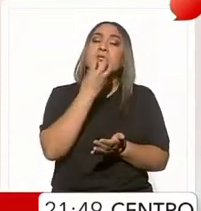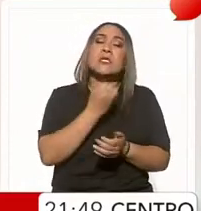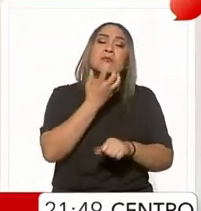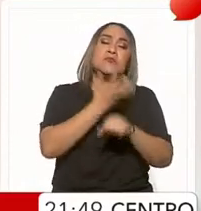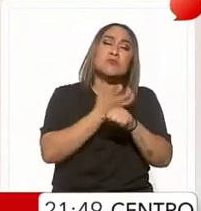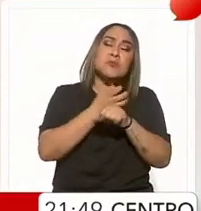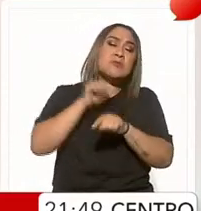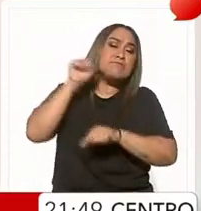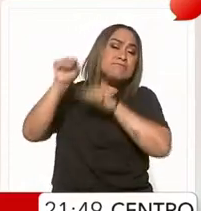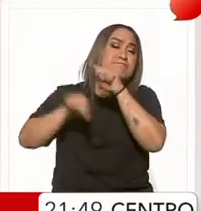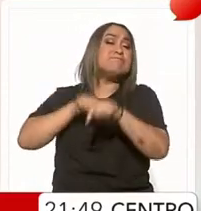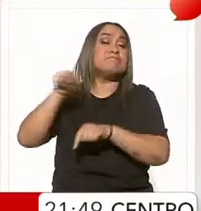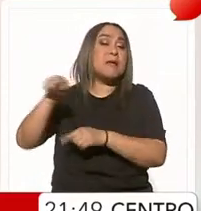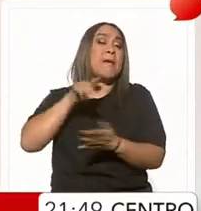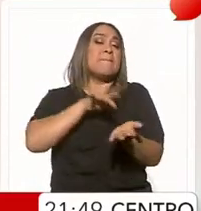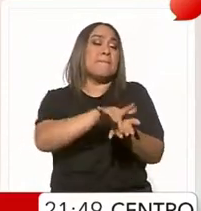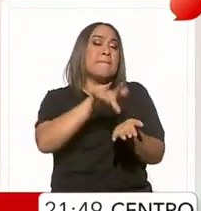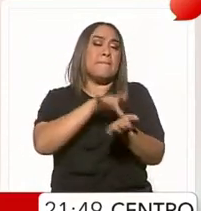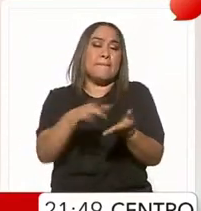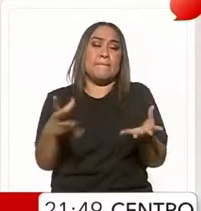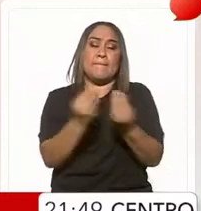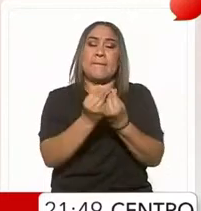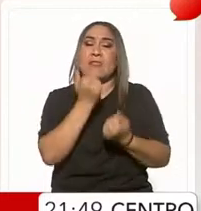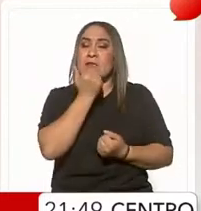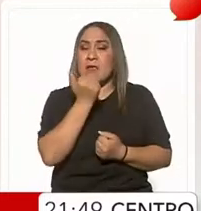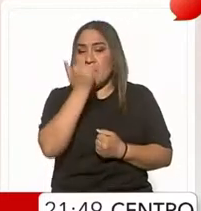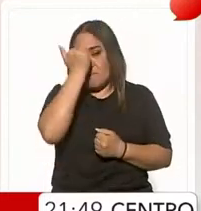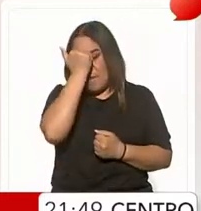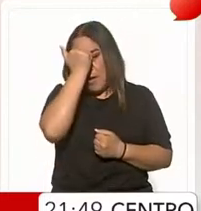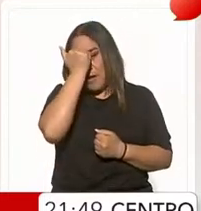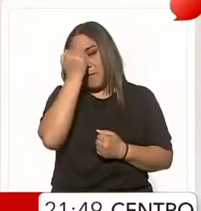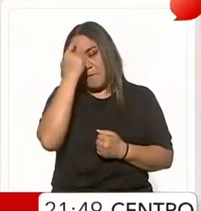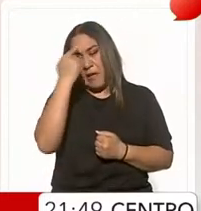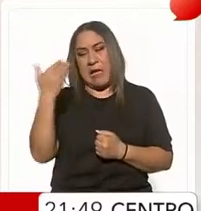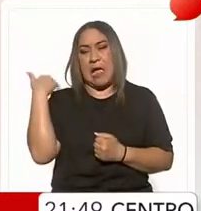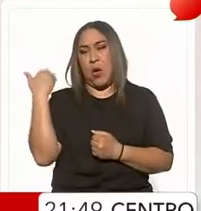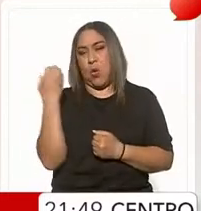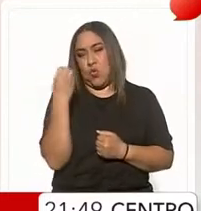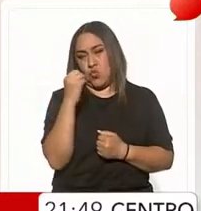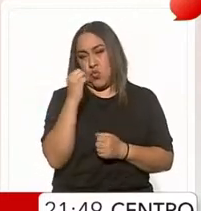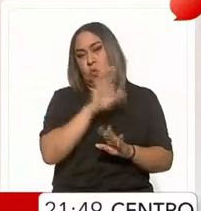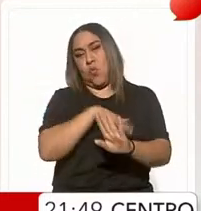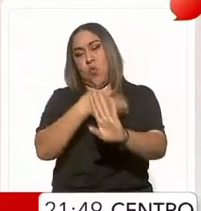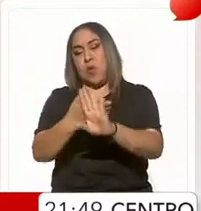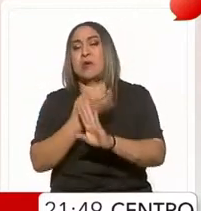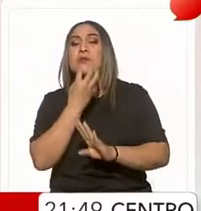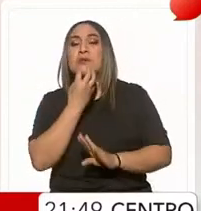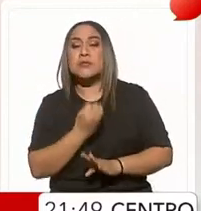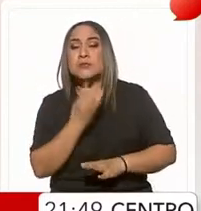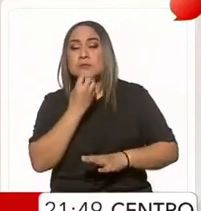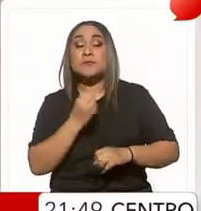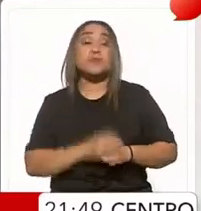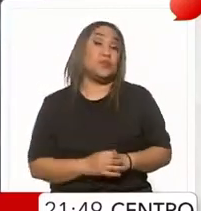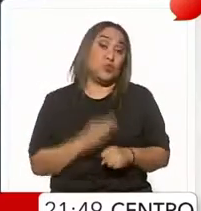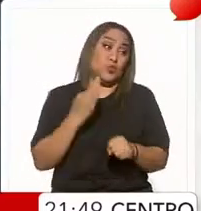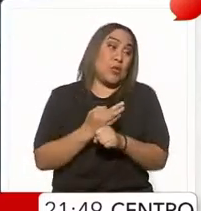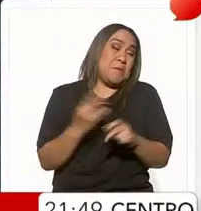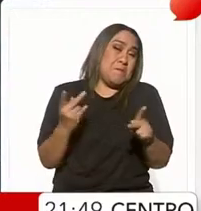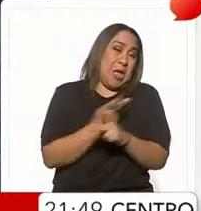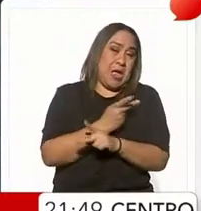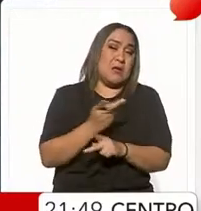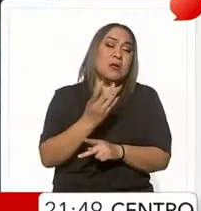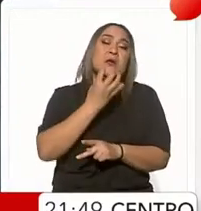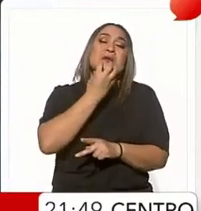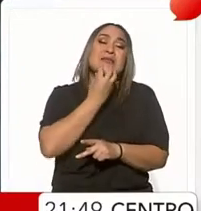Estados Unidos de haber apoyado a la organización AMAS en el ataque de octubre a Israel. El saldo de este ataque